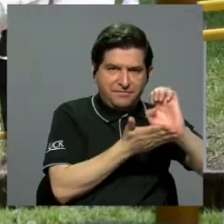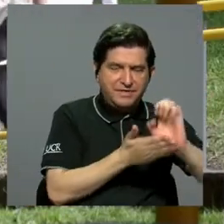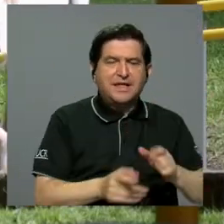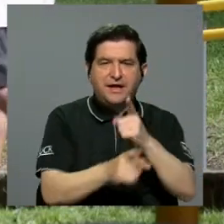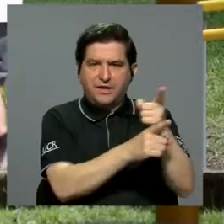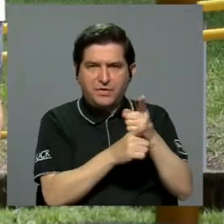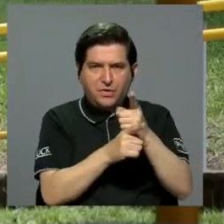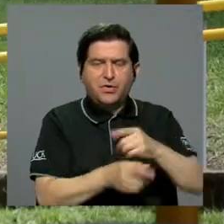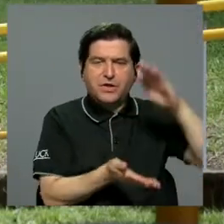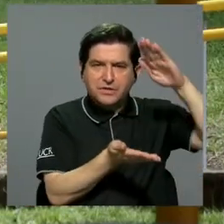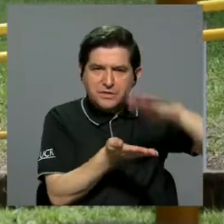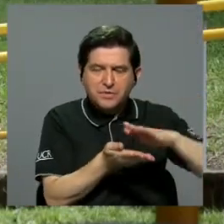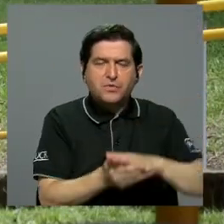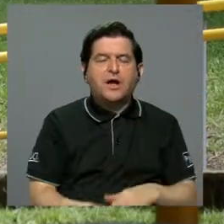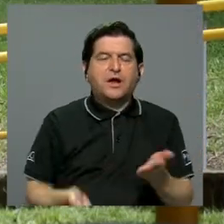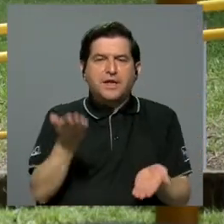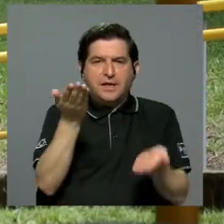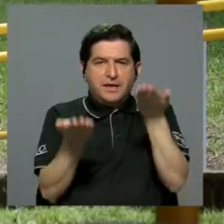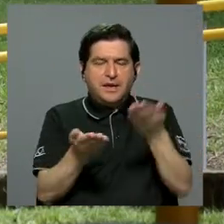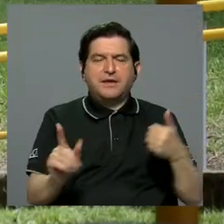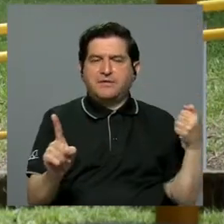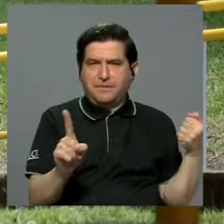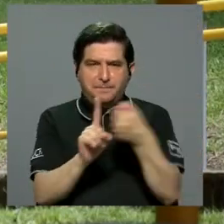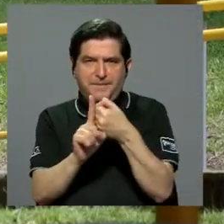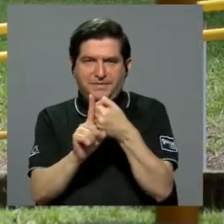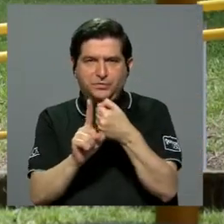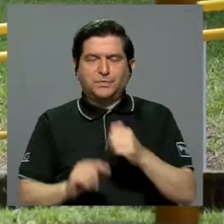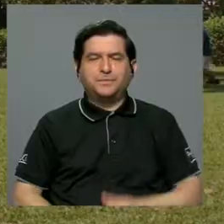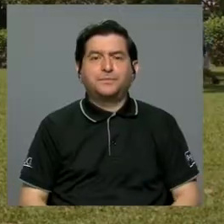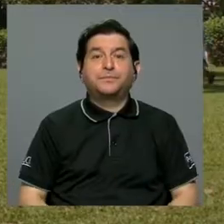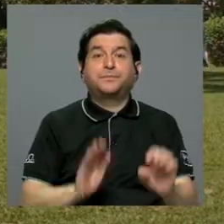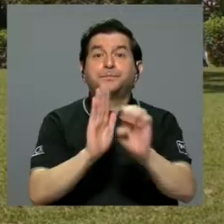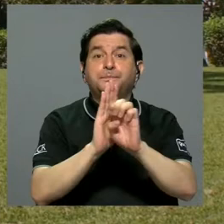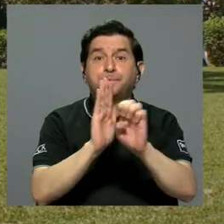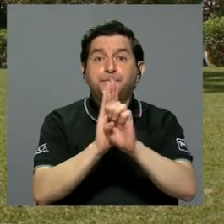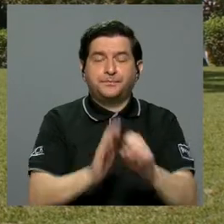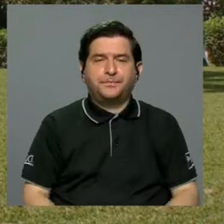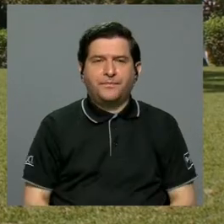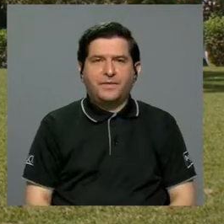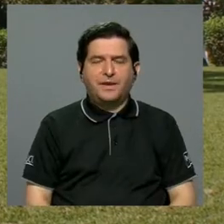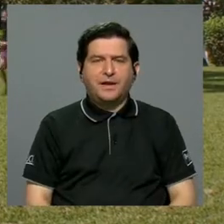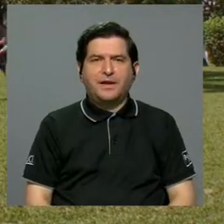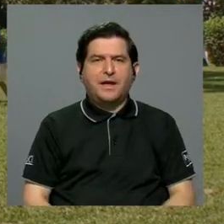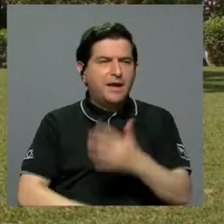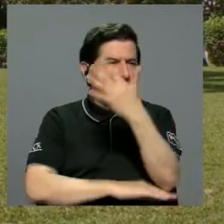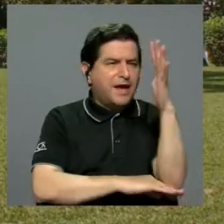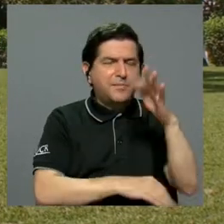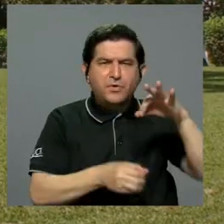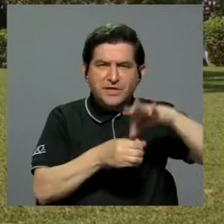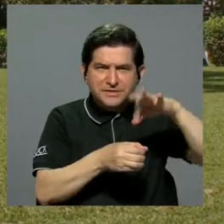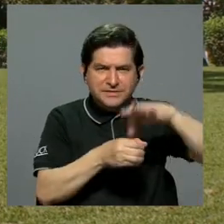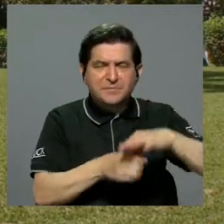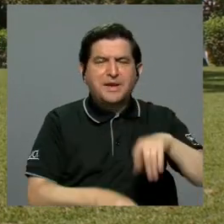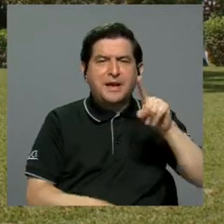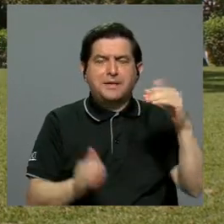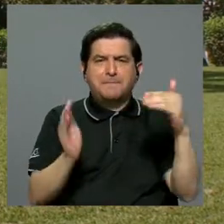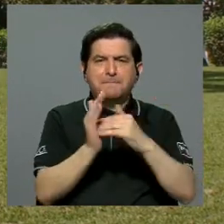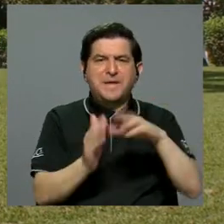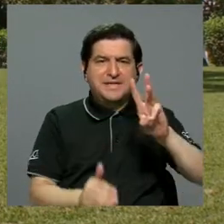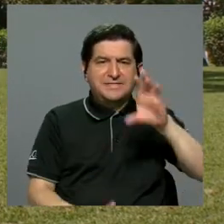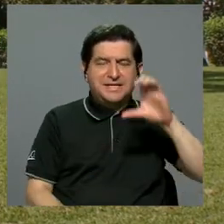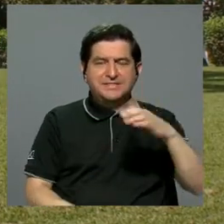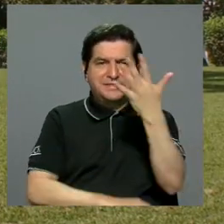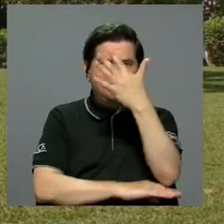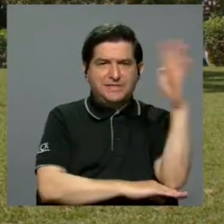prevenir, corregir, mitigar o compensar los impactos. Por ejemplo, a nivel forestal se replantaron más de 1